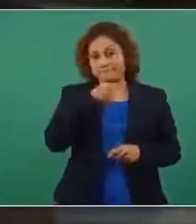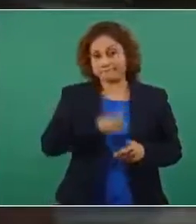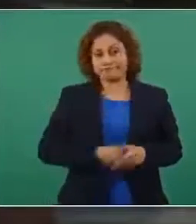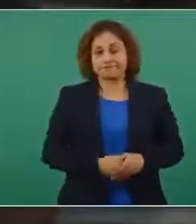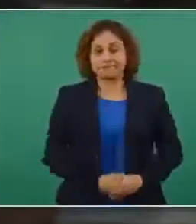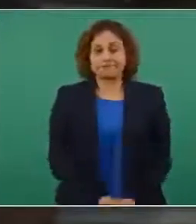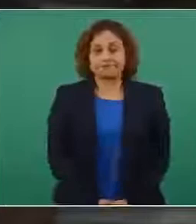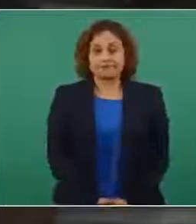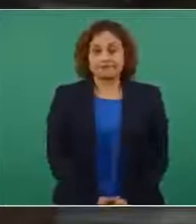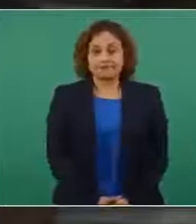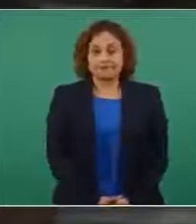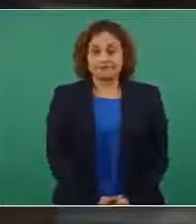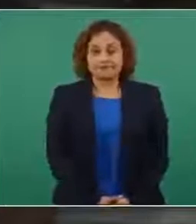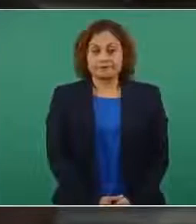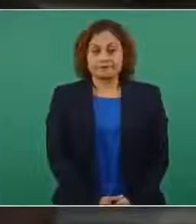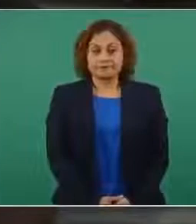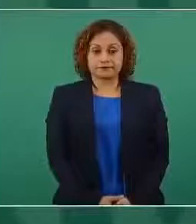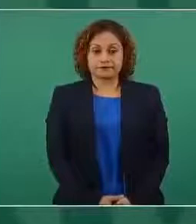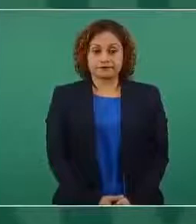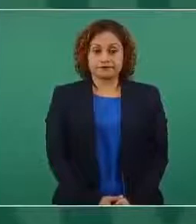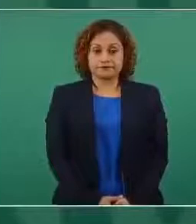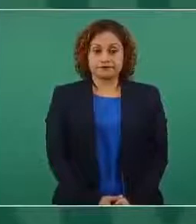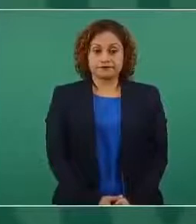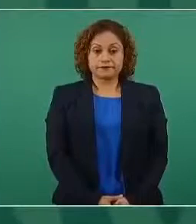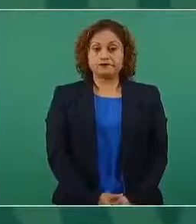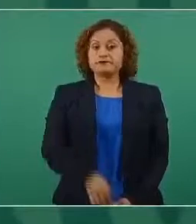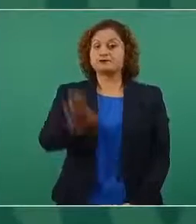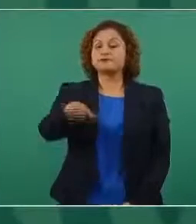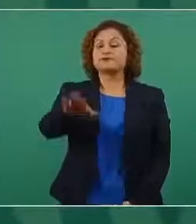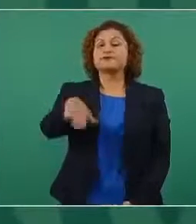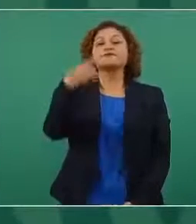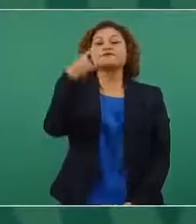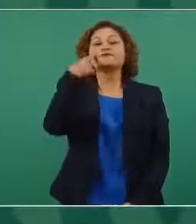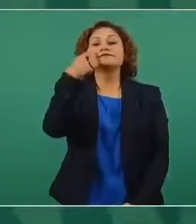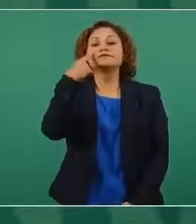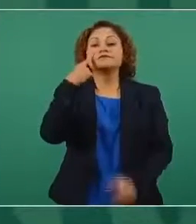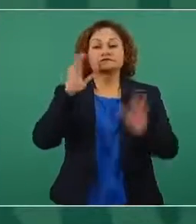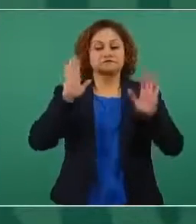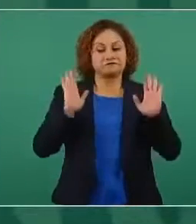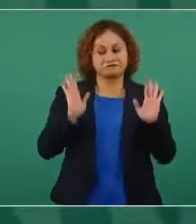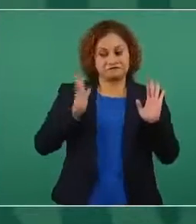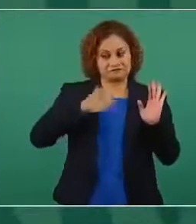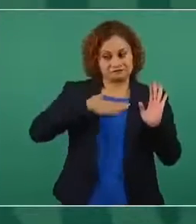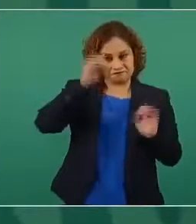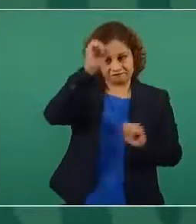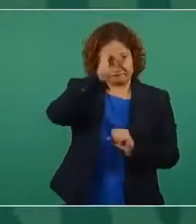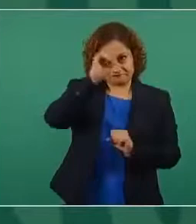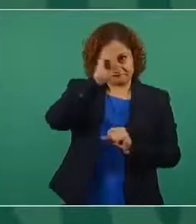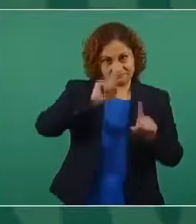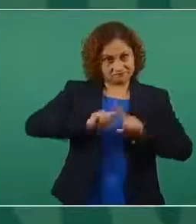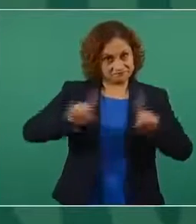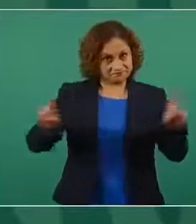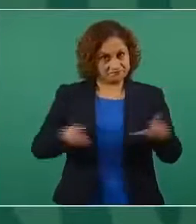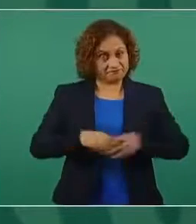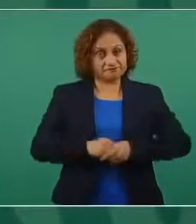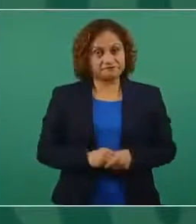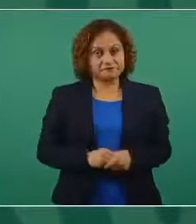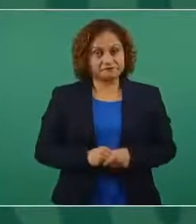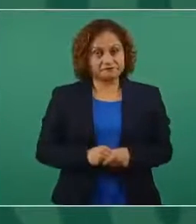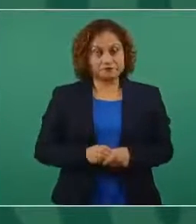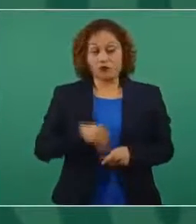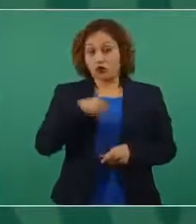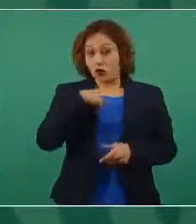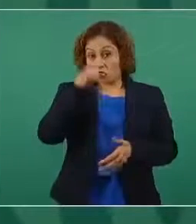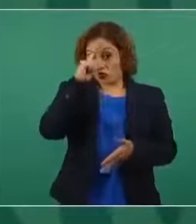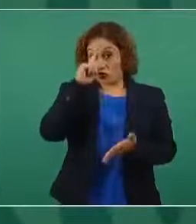Eso es un procedimiento a mí no me parece eso. Yo creo que lo deben de